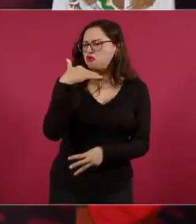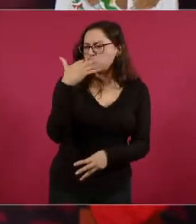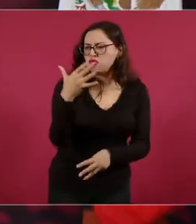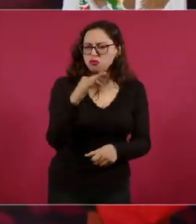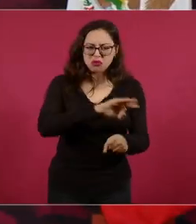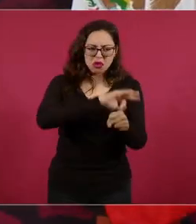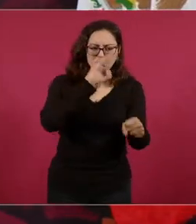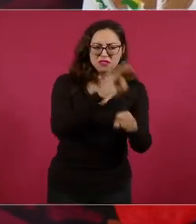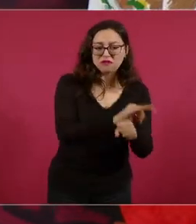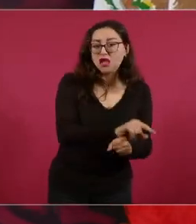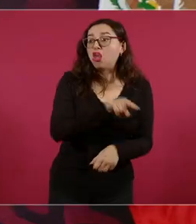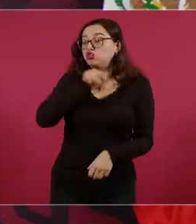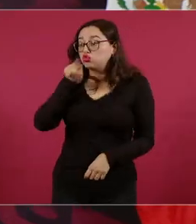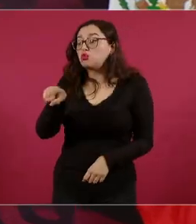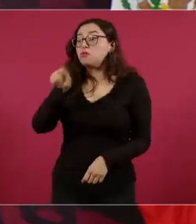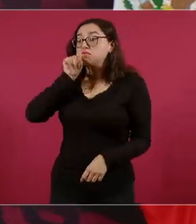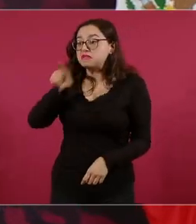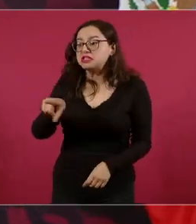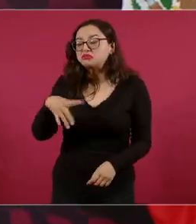vives de la corrupción,